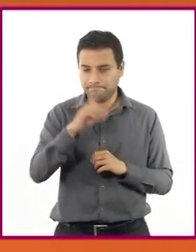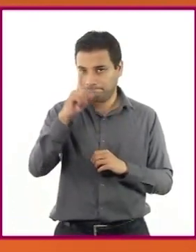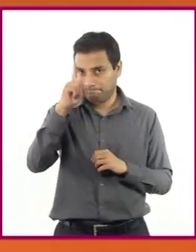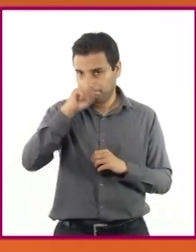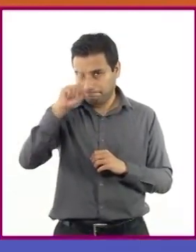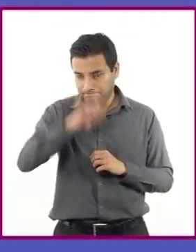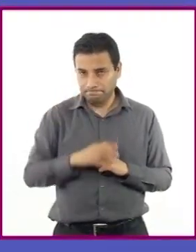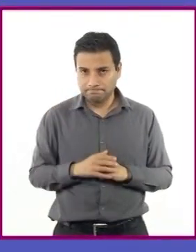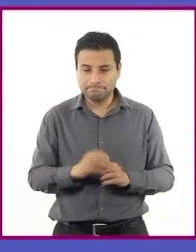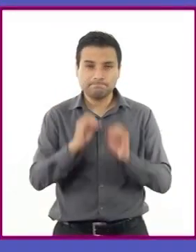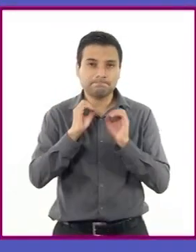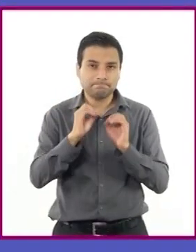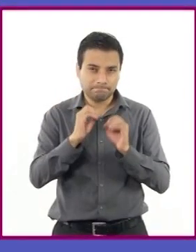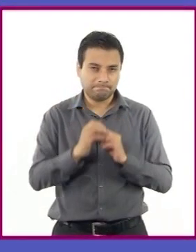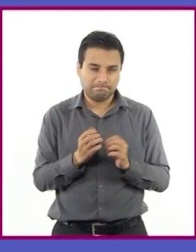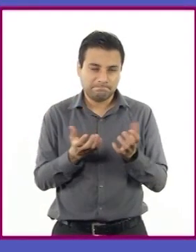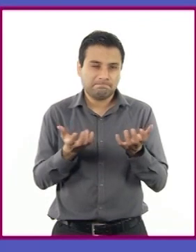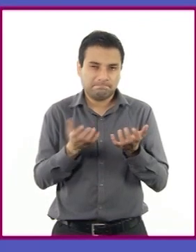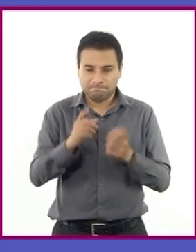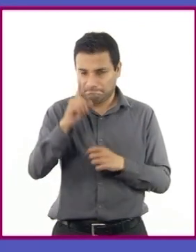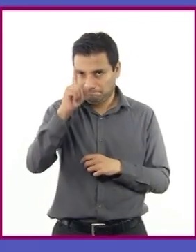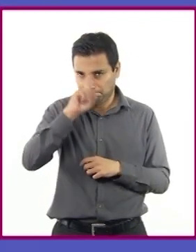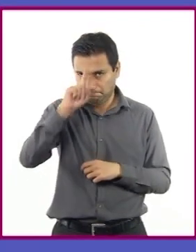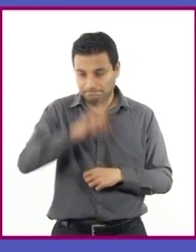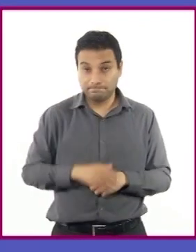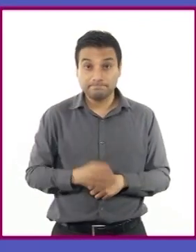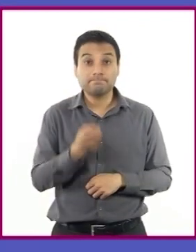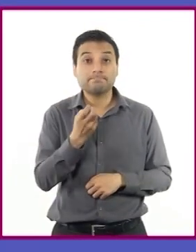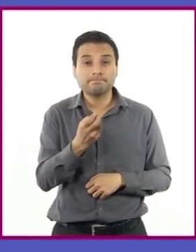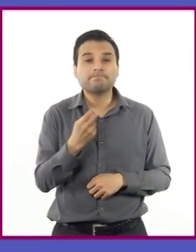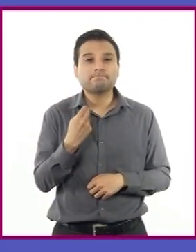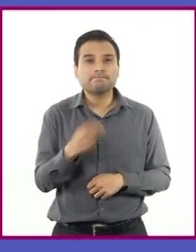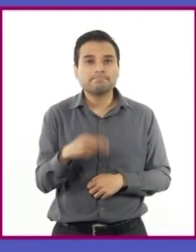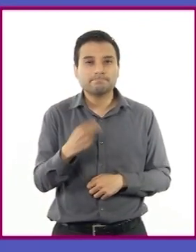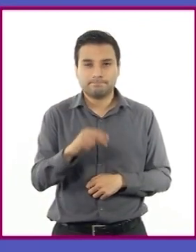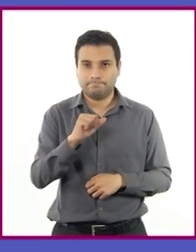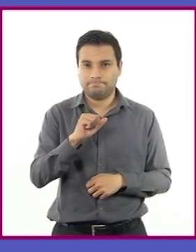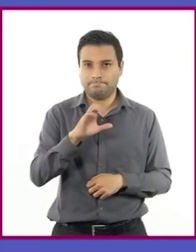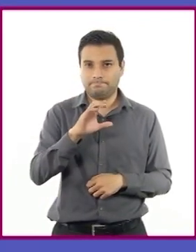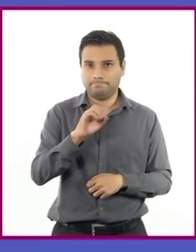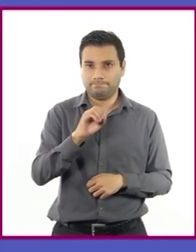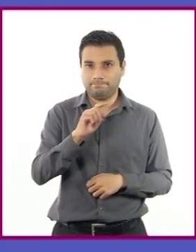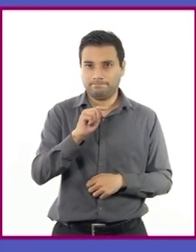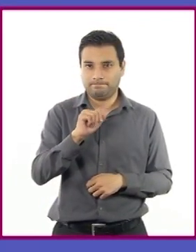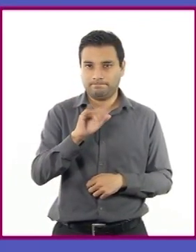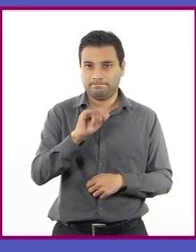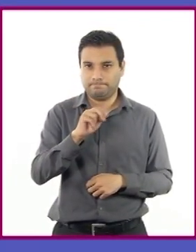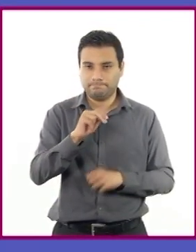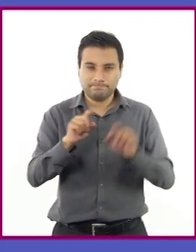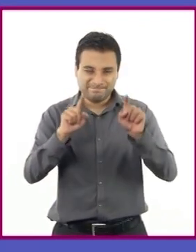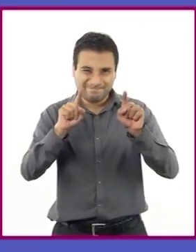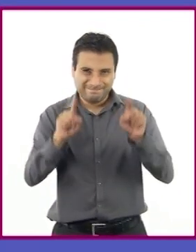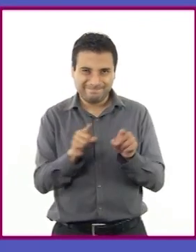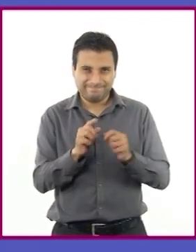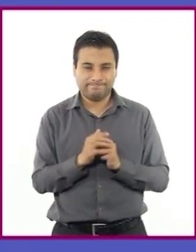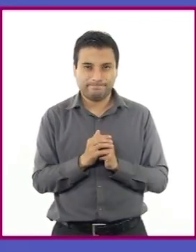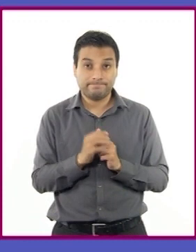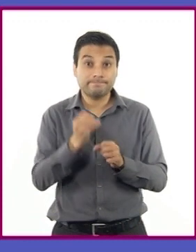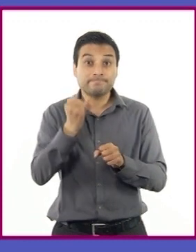sobre qué debe hacer. A esto se le llama acotaciones y es información adicional